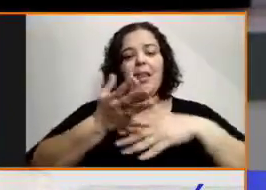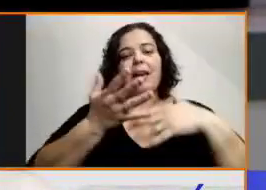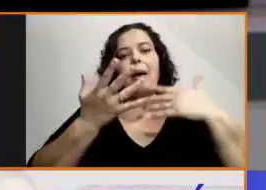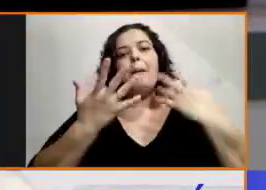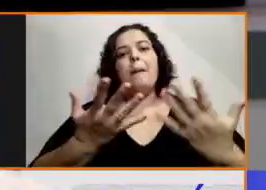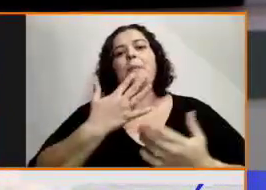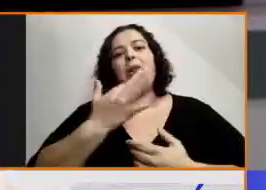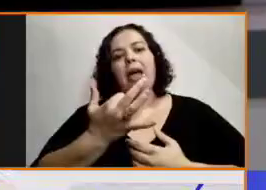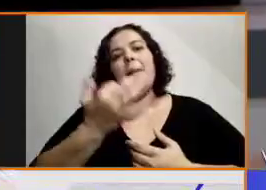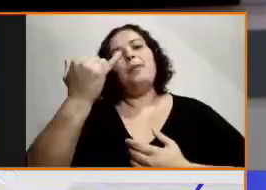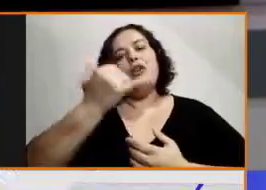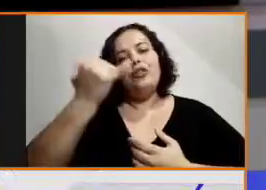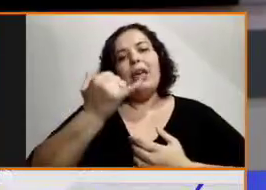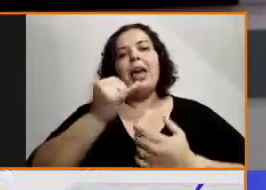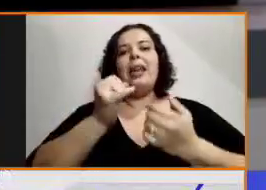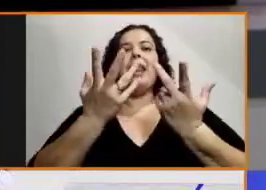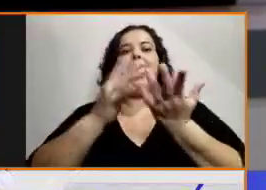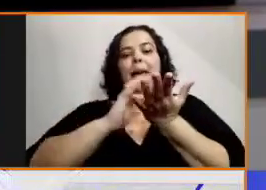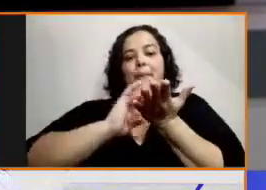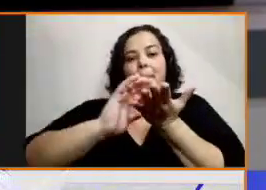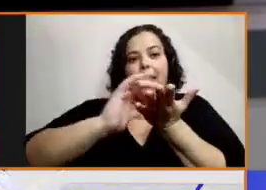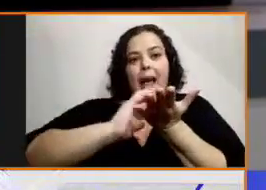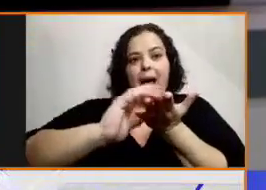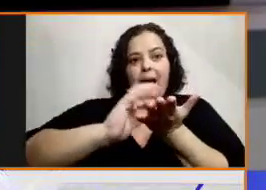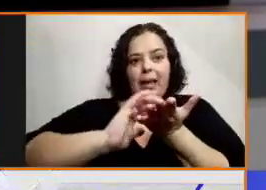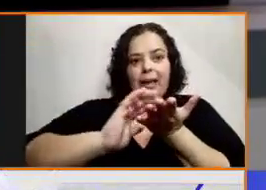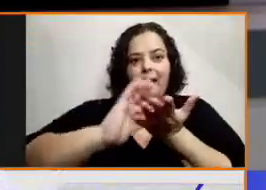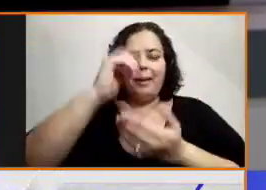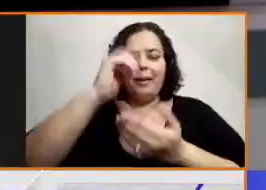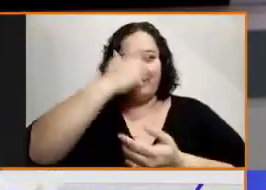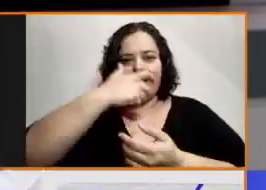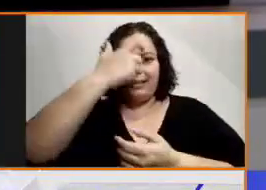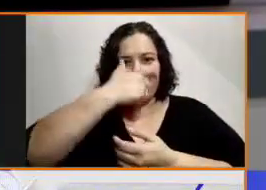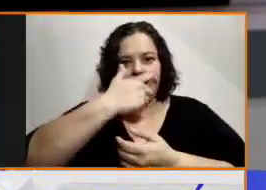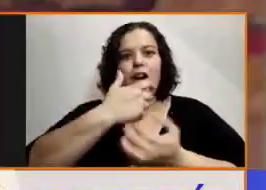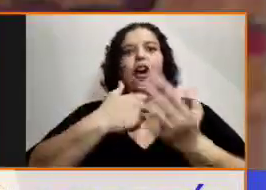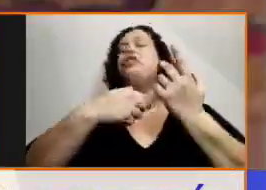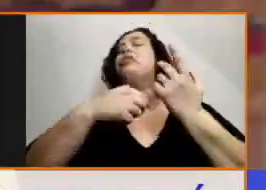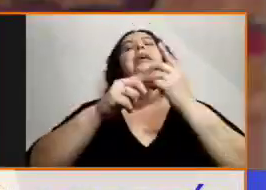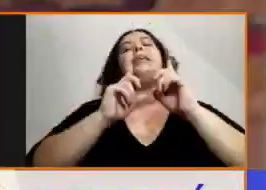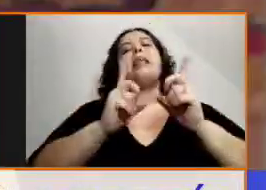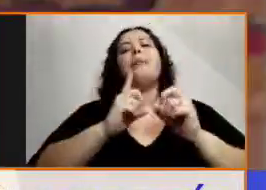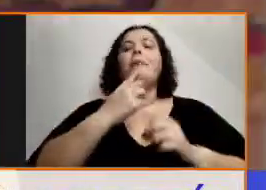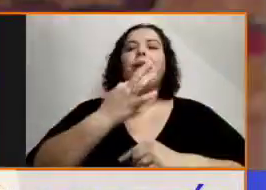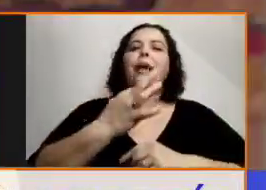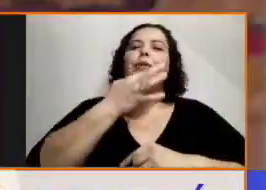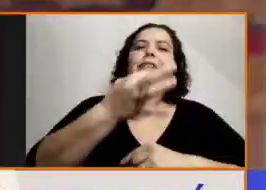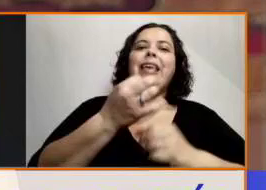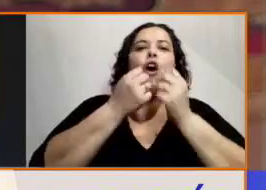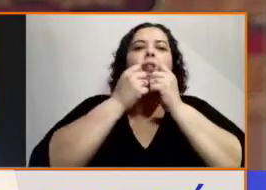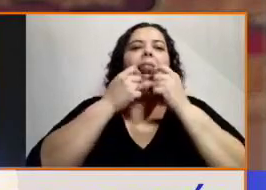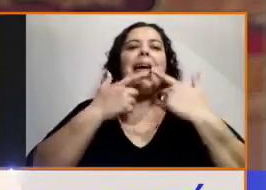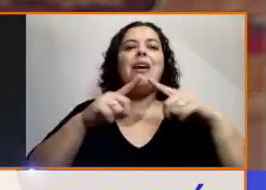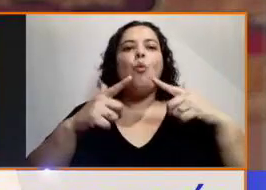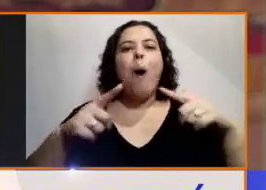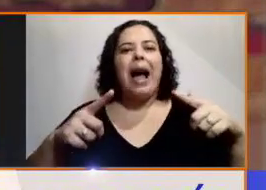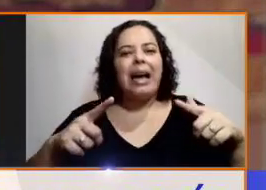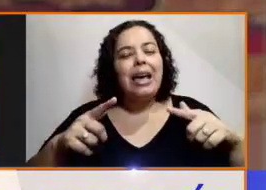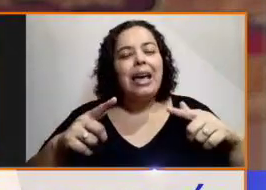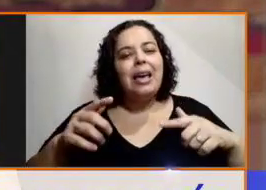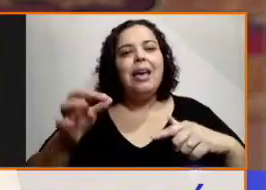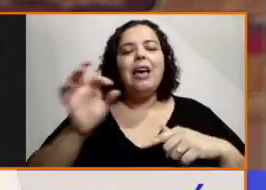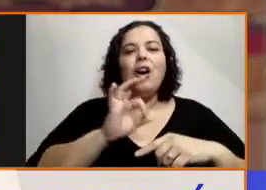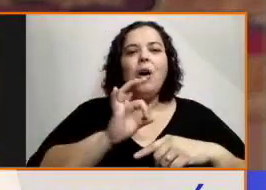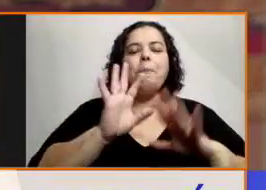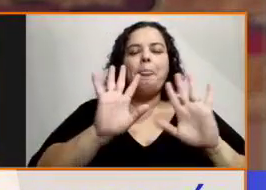lenguaje braille, y corregime si utilizo mal los términos, cuando, por ejemplo, digo lenguaje, si está bien o... Sí, el braille es una técnica...